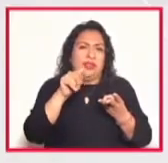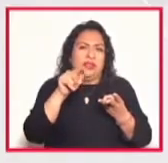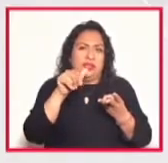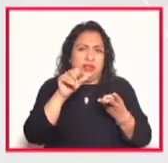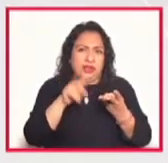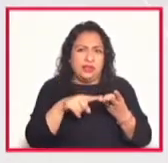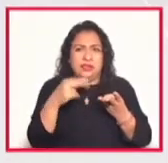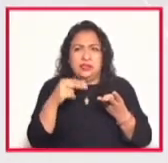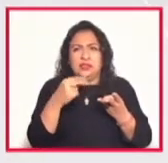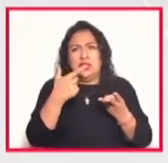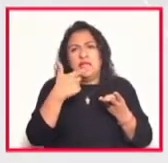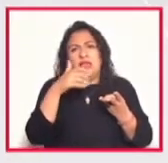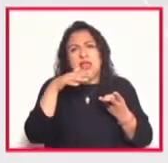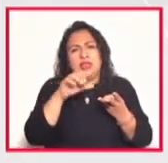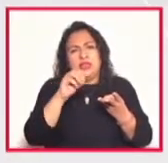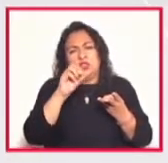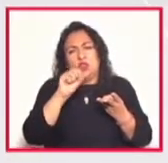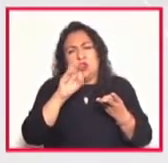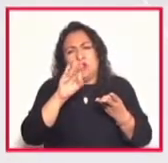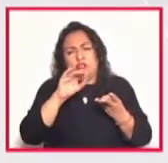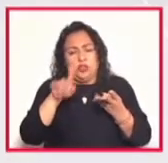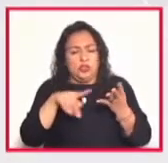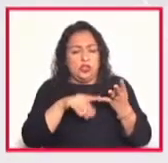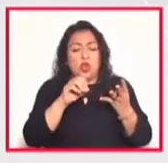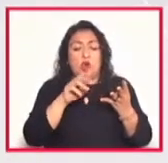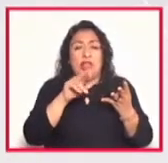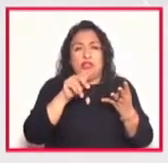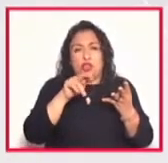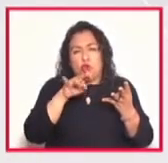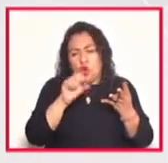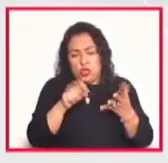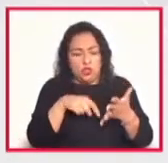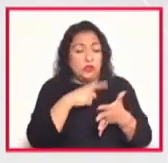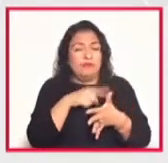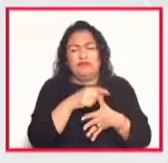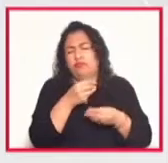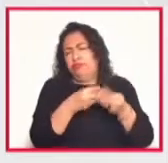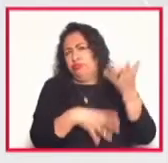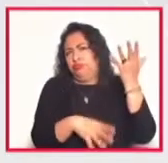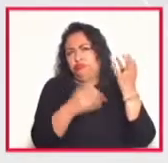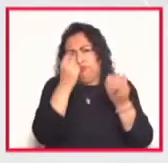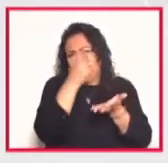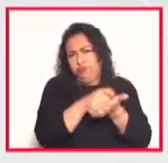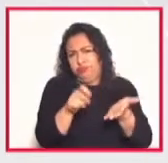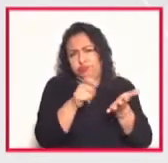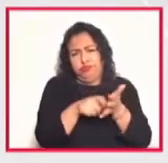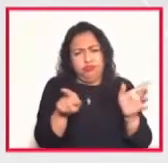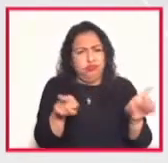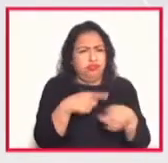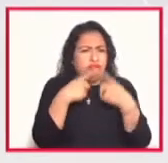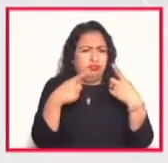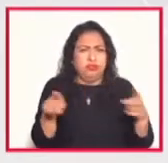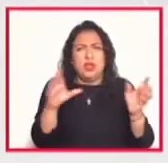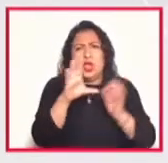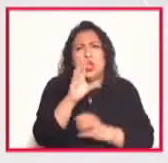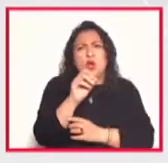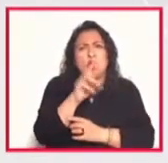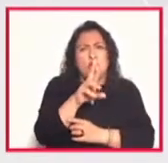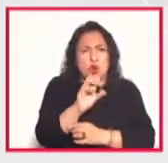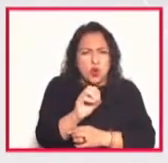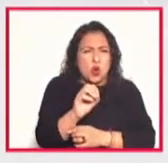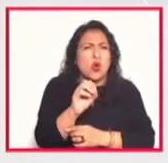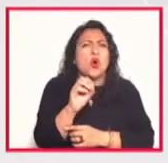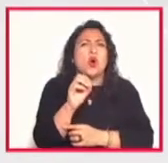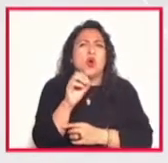llama Gates of Justice unos oratorios like in the wilderness en fin compuso obras sinfónicas corales de corte